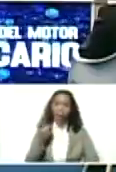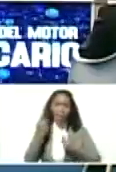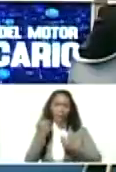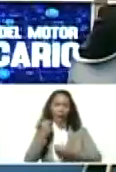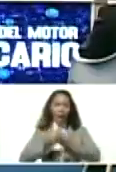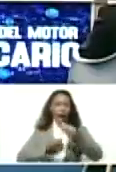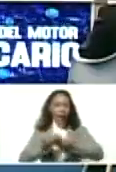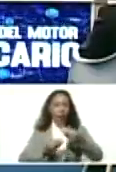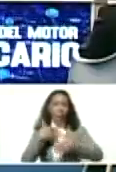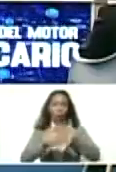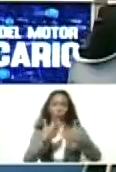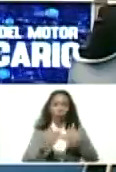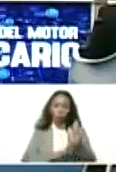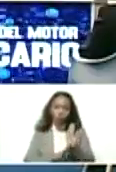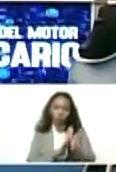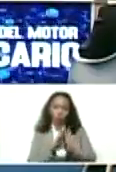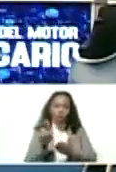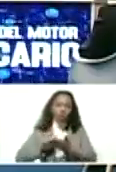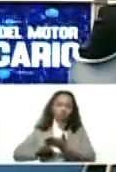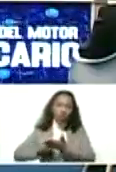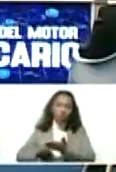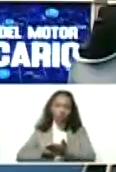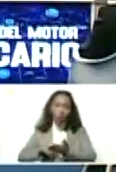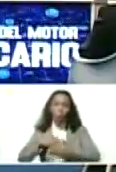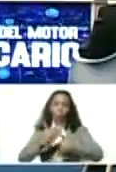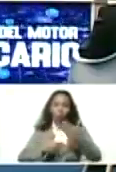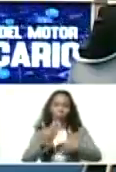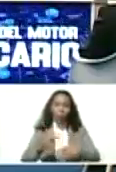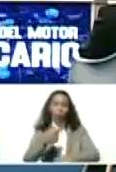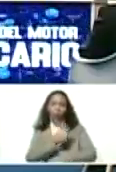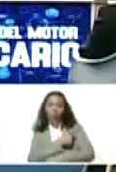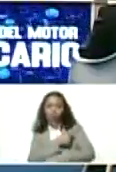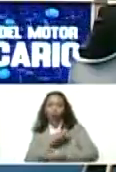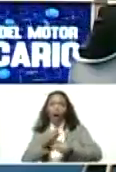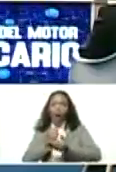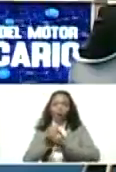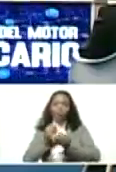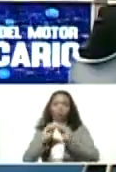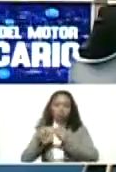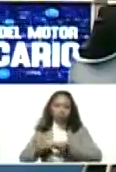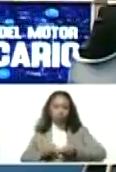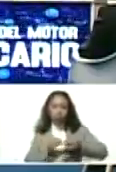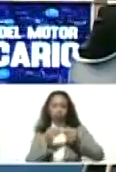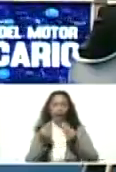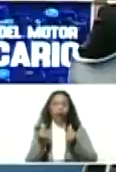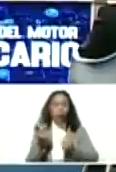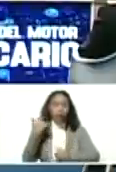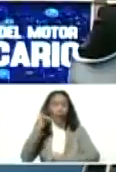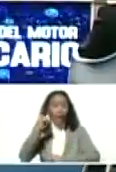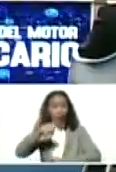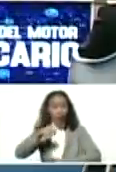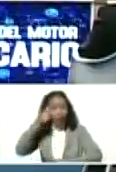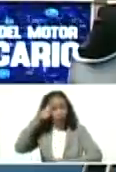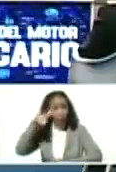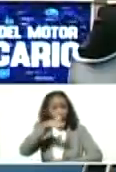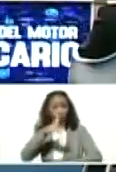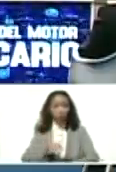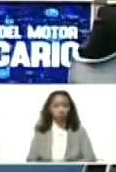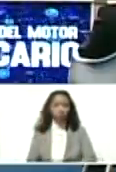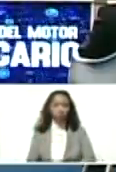recuperándonos, para ir restañando las heridas económicas que tiene nuestro pueblo,